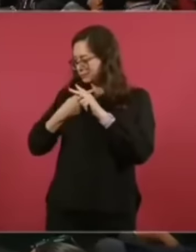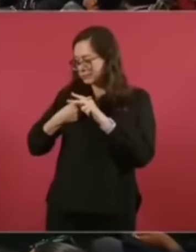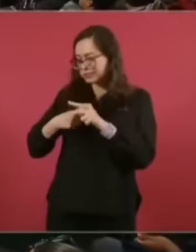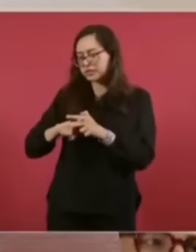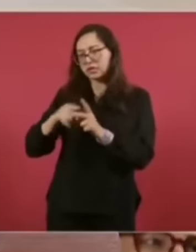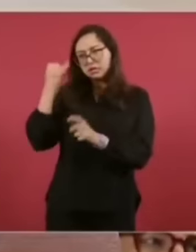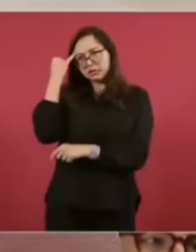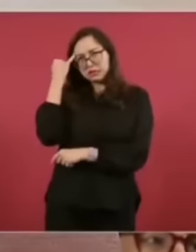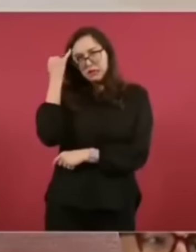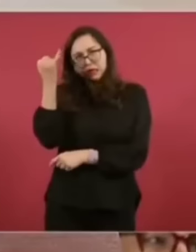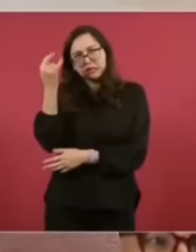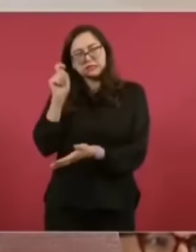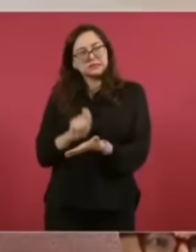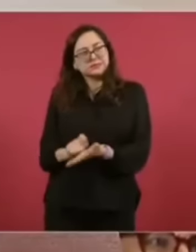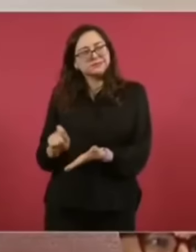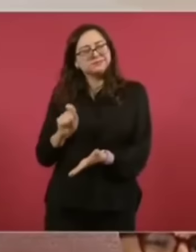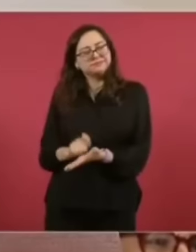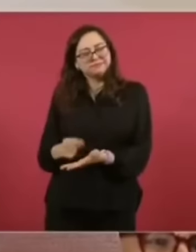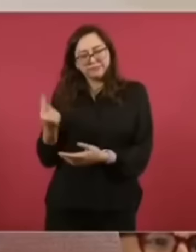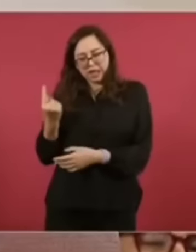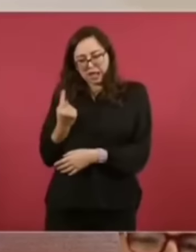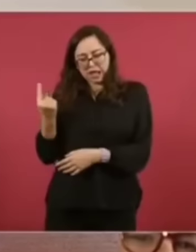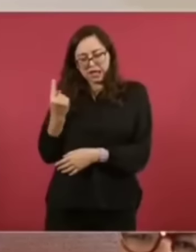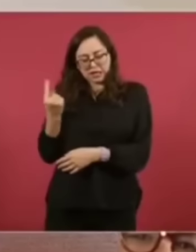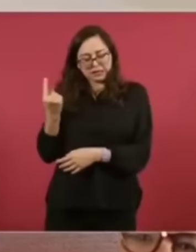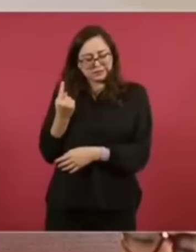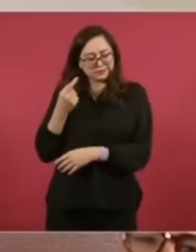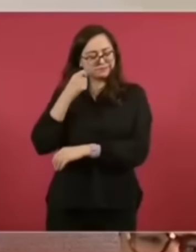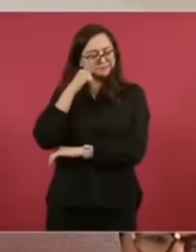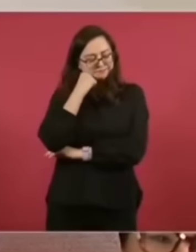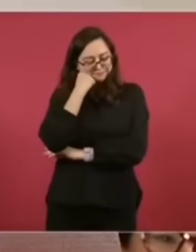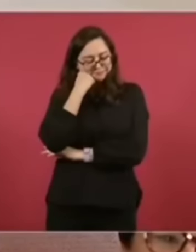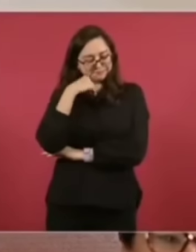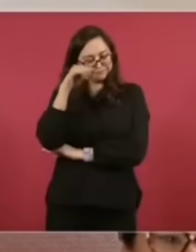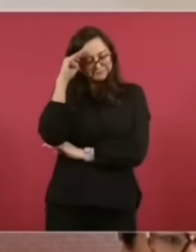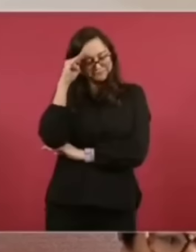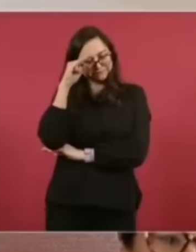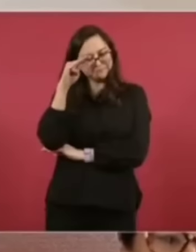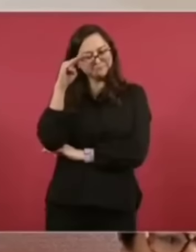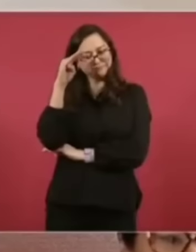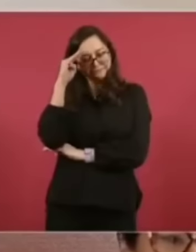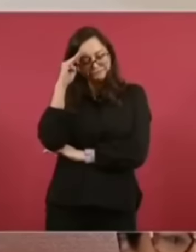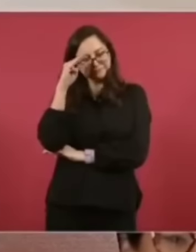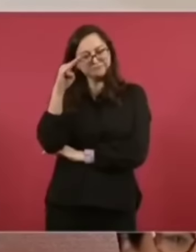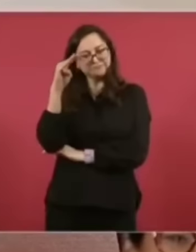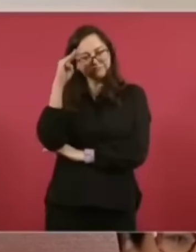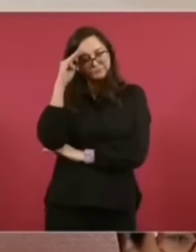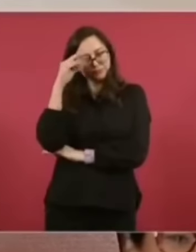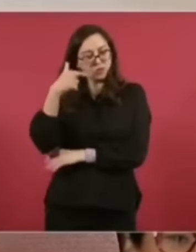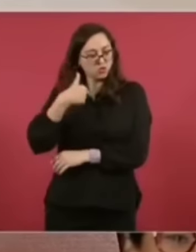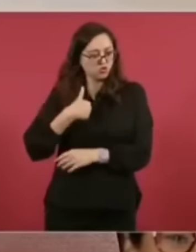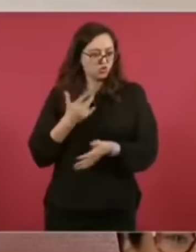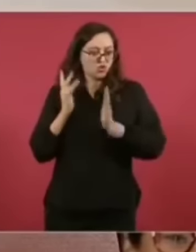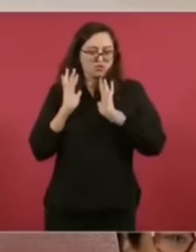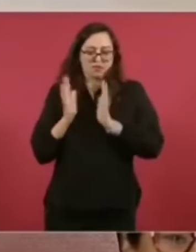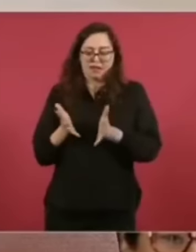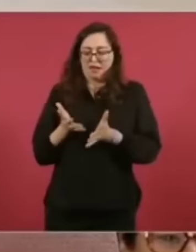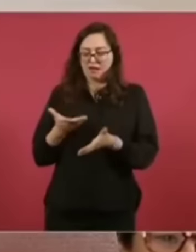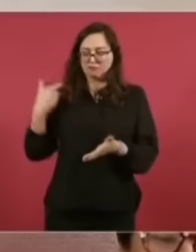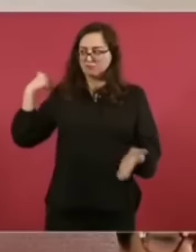que como ya he escrito mucho sobre las diversas etapas del movimiento